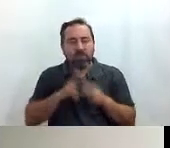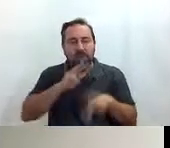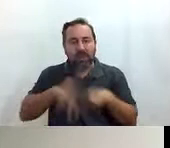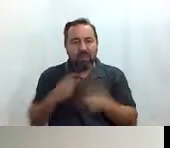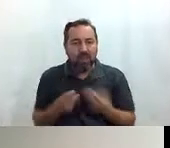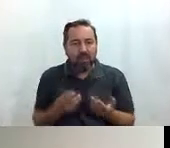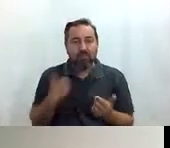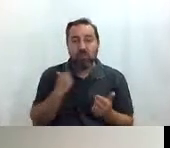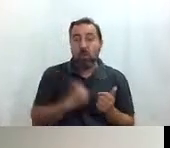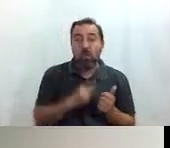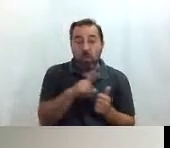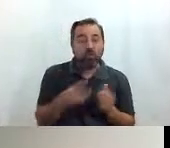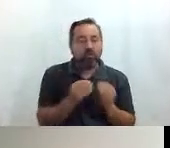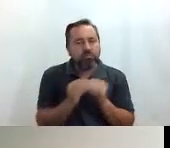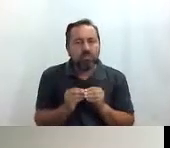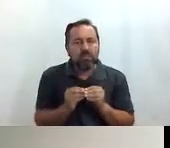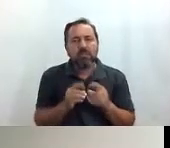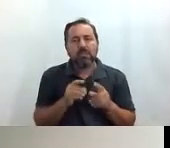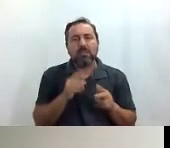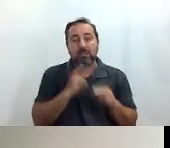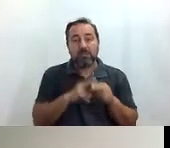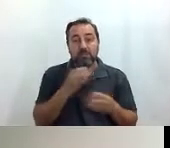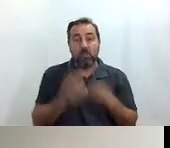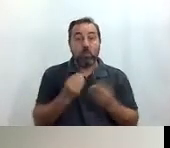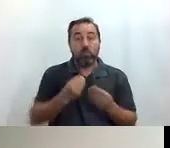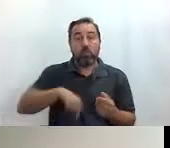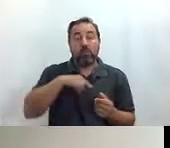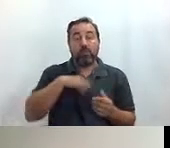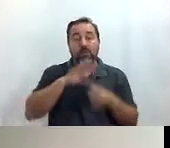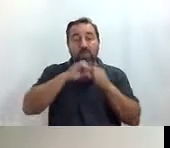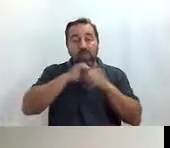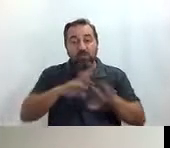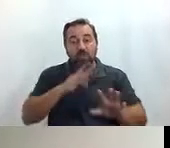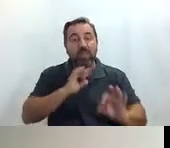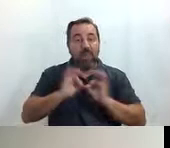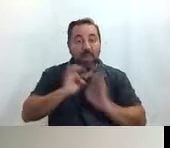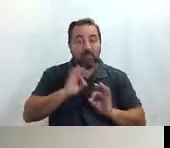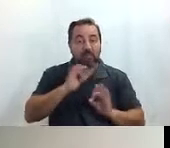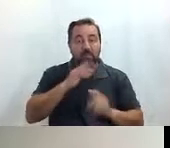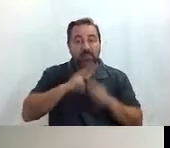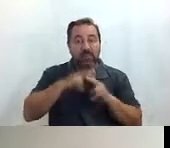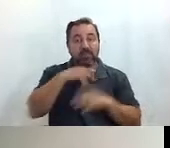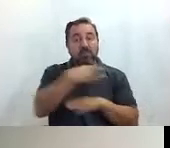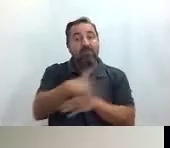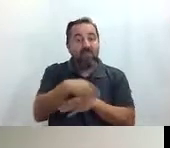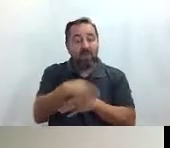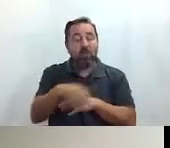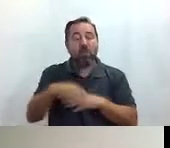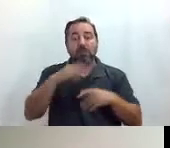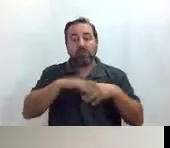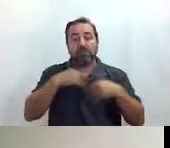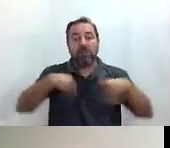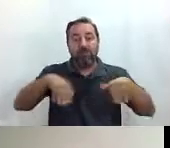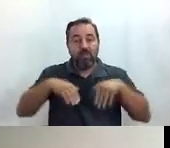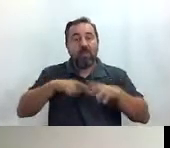estos bolsos están hechos con las banderolas que utilizamos para dar difusión a los teatros del Ayuntamiento de Madrid porque estas banderolas